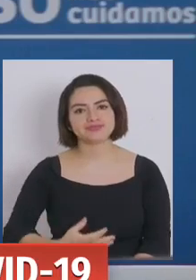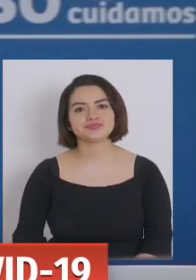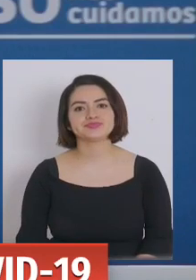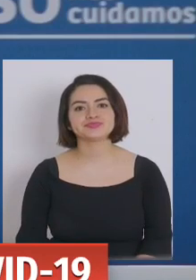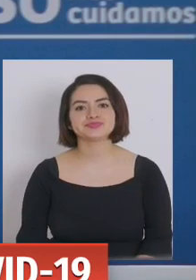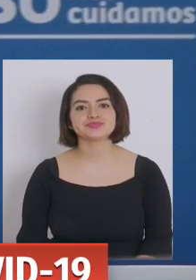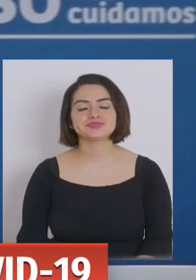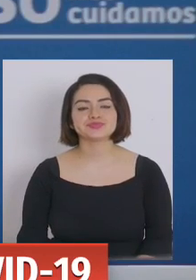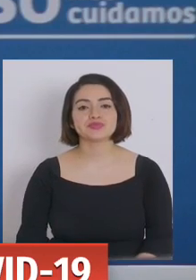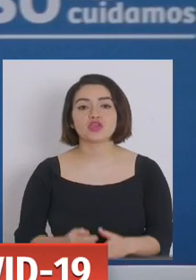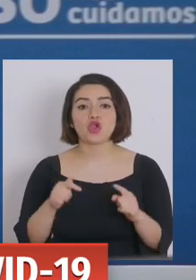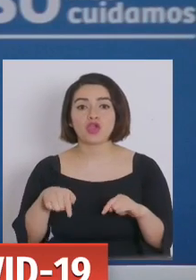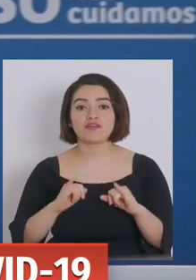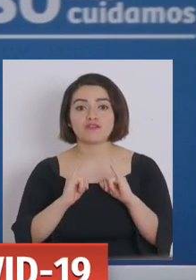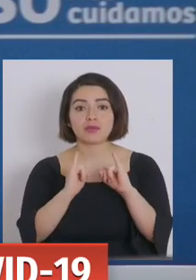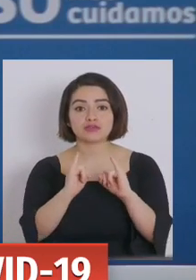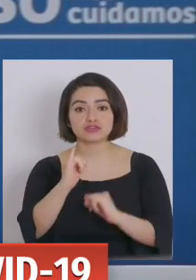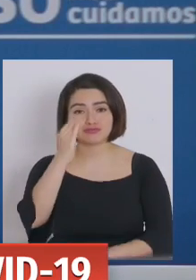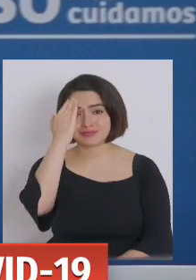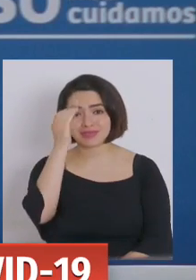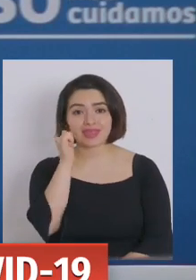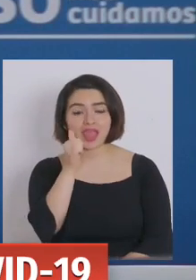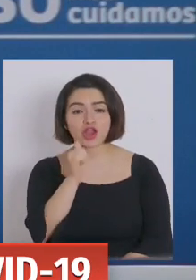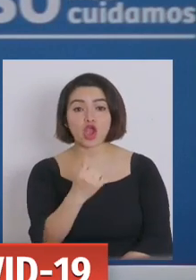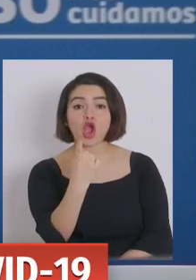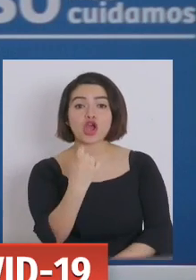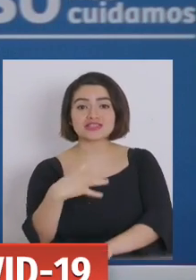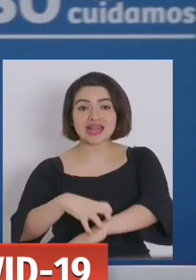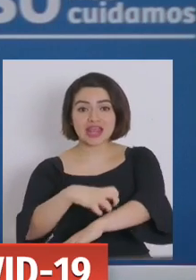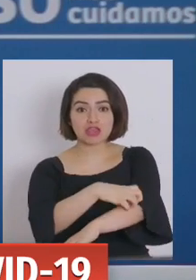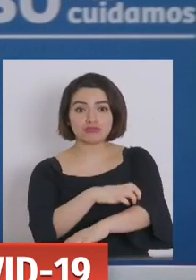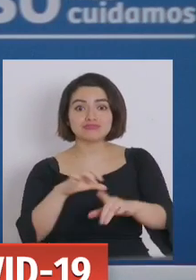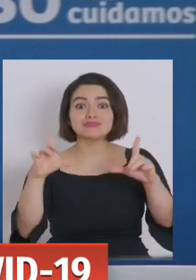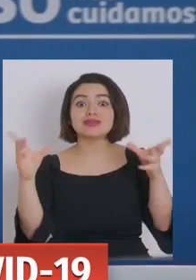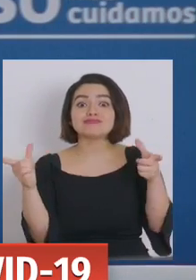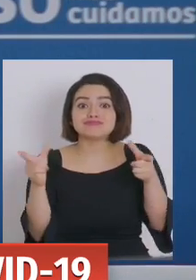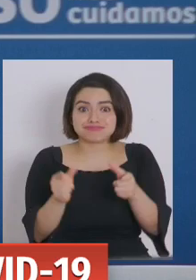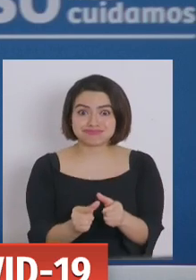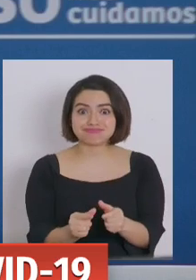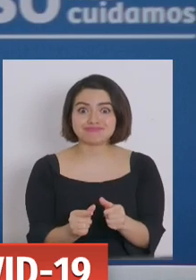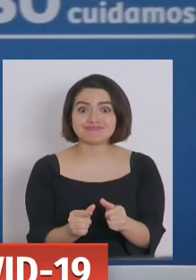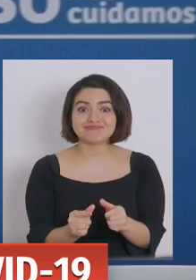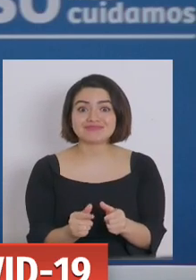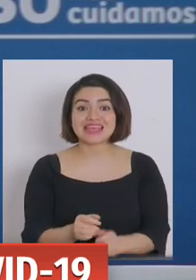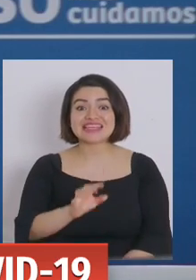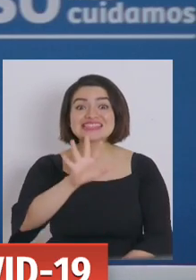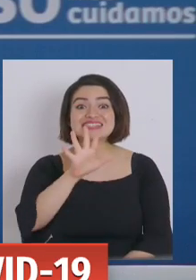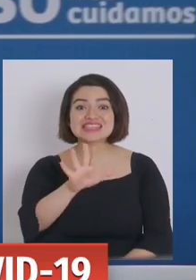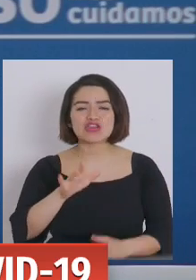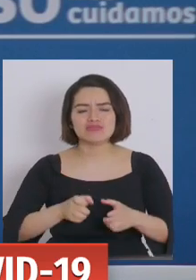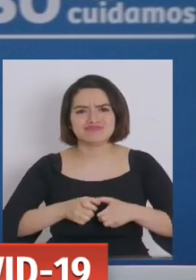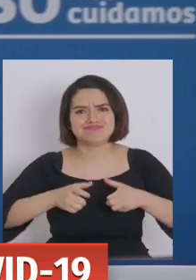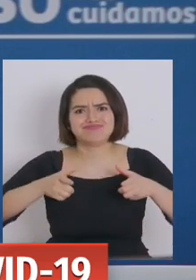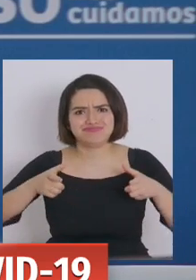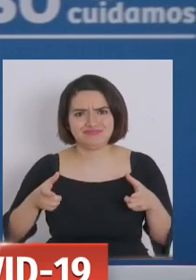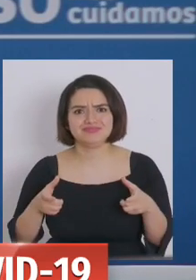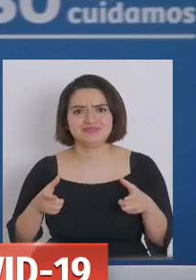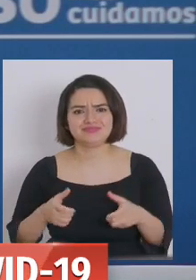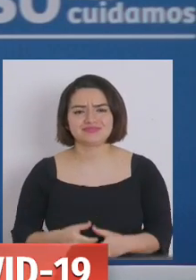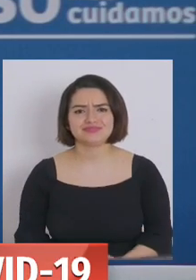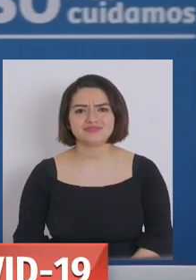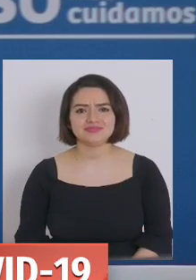Hoy día, en el reporte diario, 11 regiones bajan sus casos y 5 regiones aumentan sus casos.